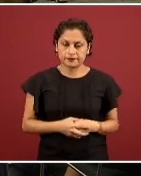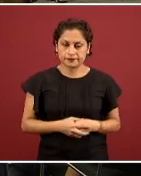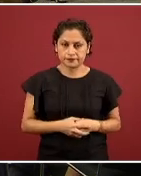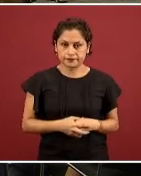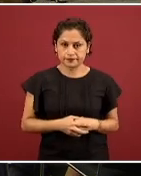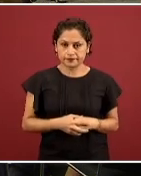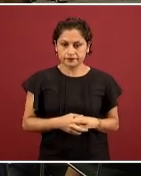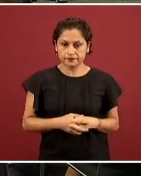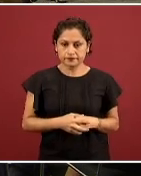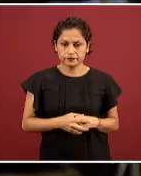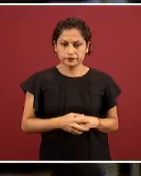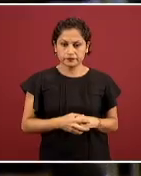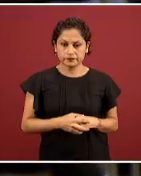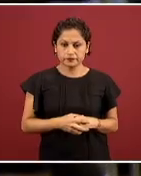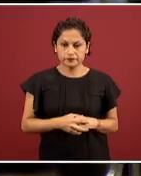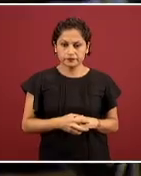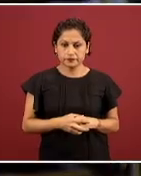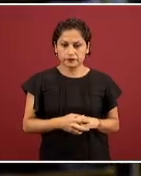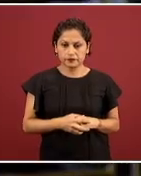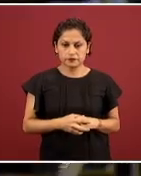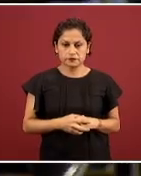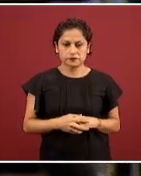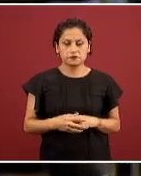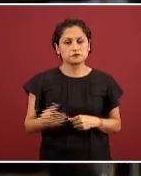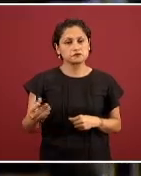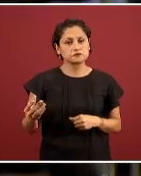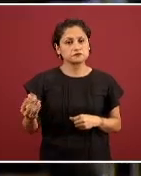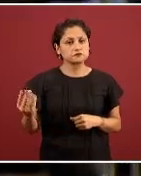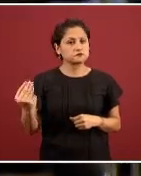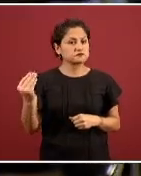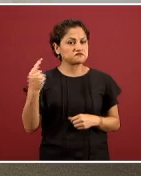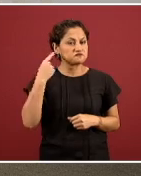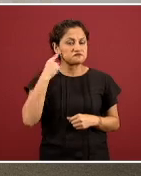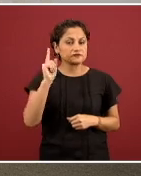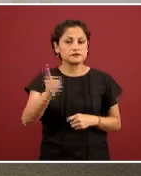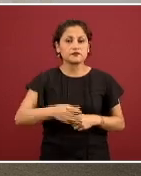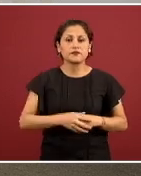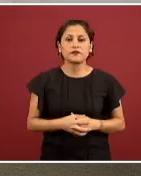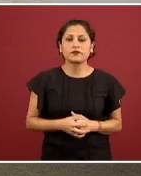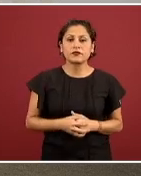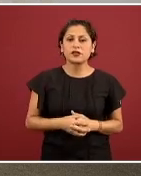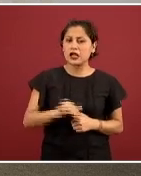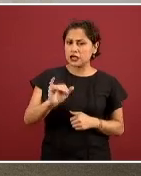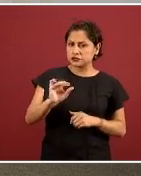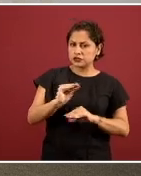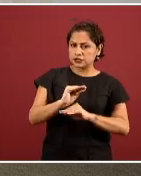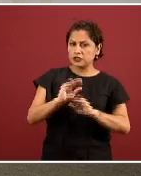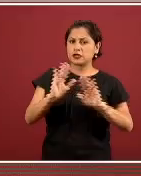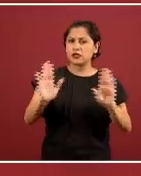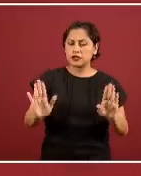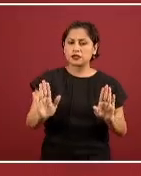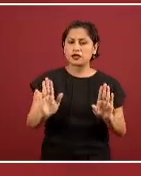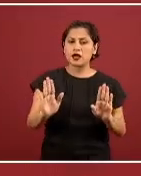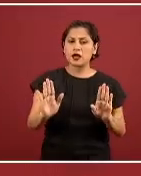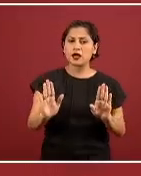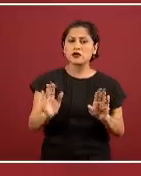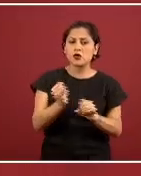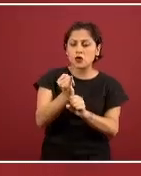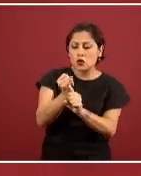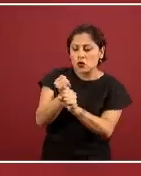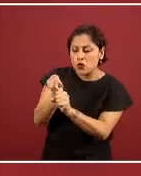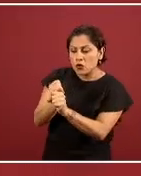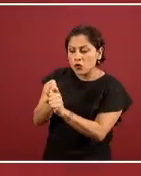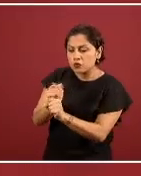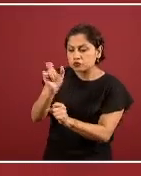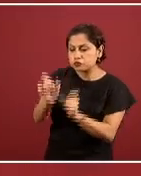¿Sí se han incluido en este conteo? Sí, claro, es decir, todos los tipos de pruebas que se han tomado y que han salido confirmadas se